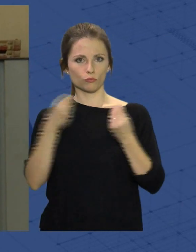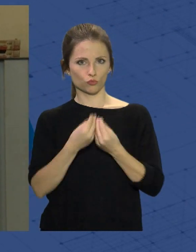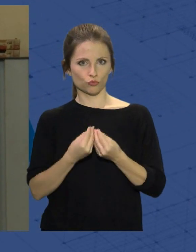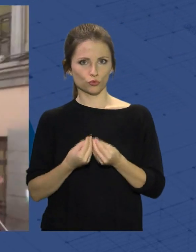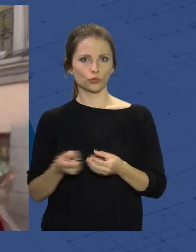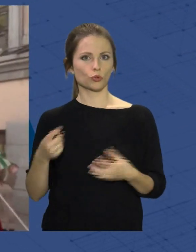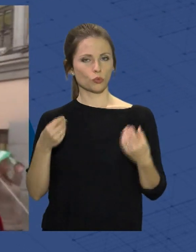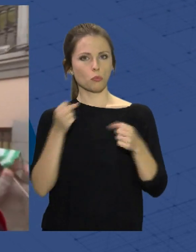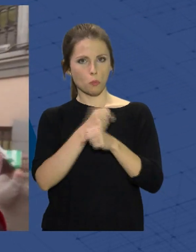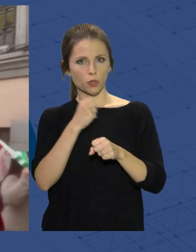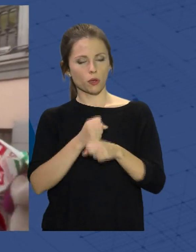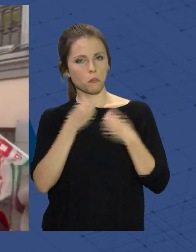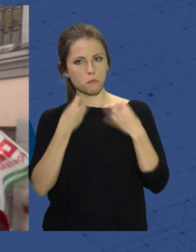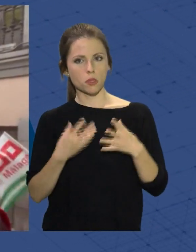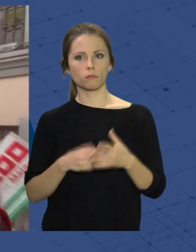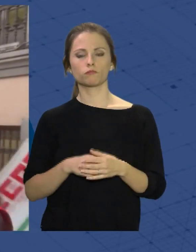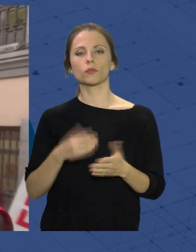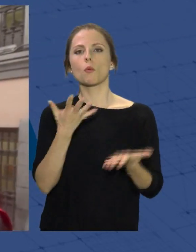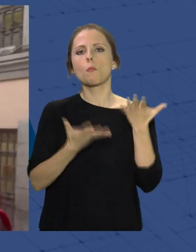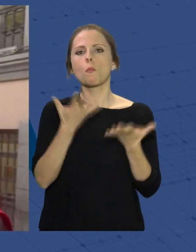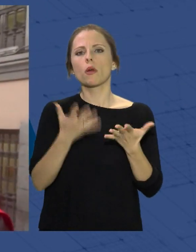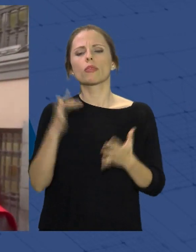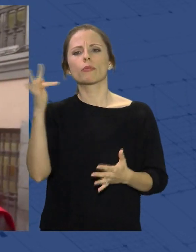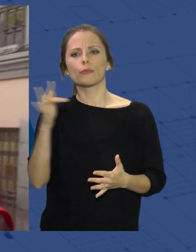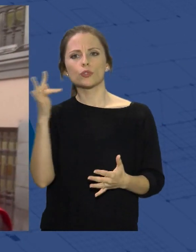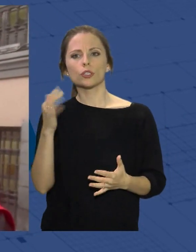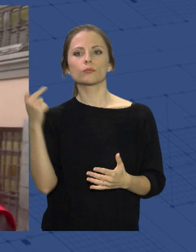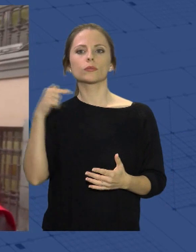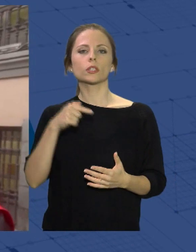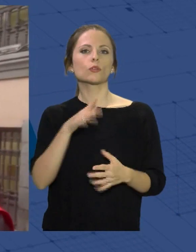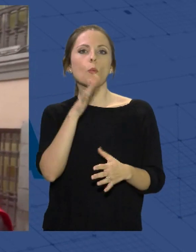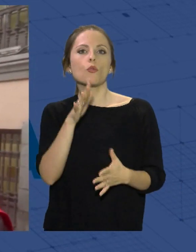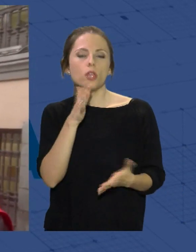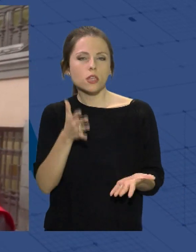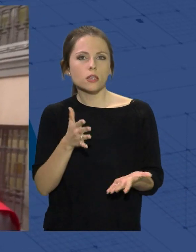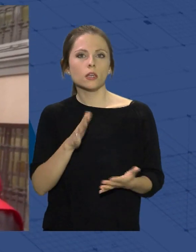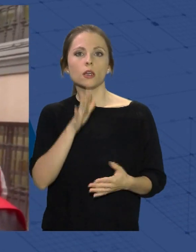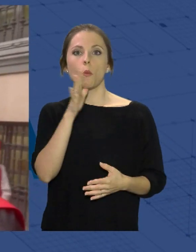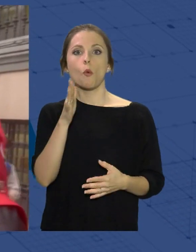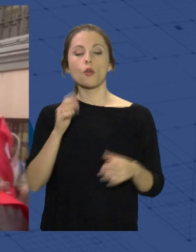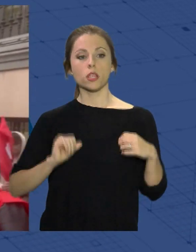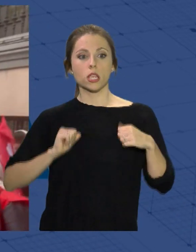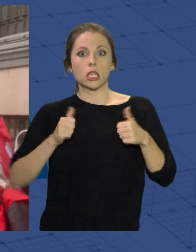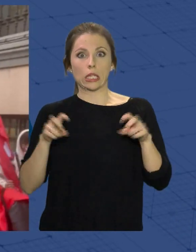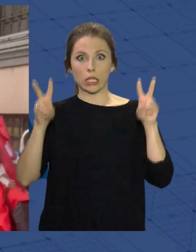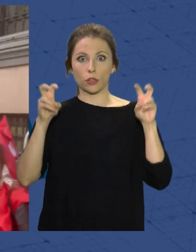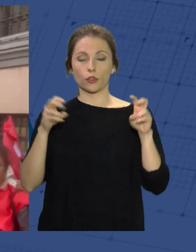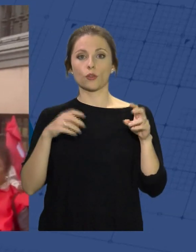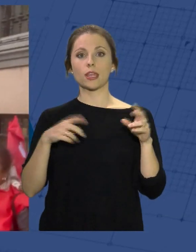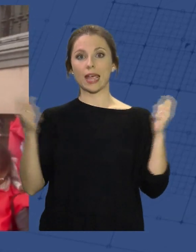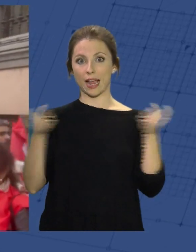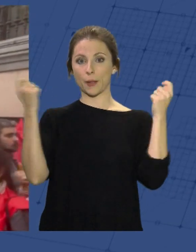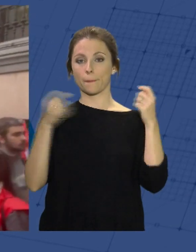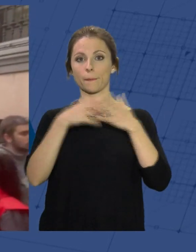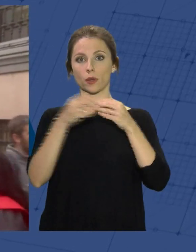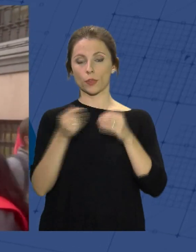correctamente. La roja es un balance bastante positivo y esto es debido fundamentalmente al inicio de la campaña del manipulado en la